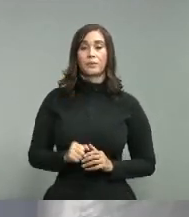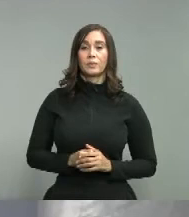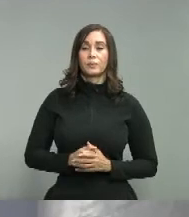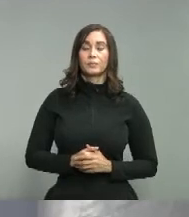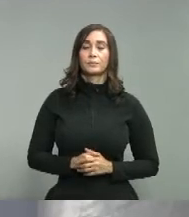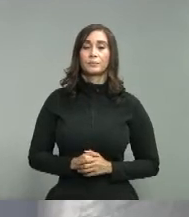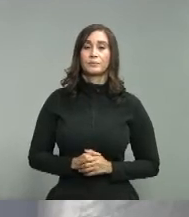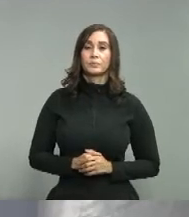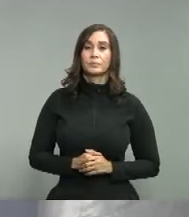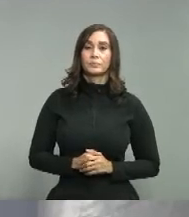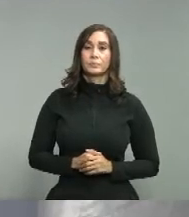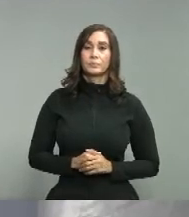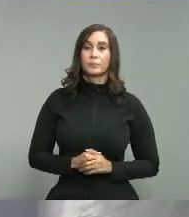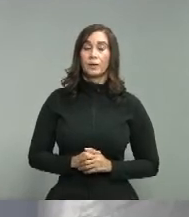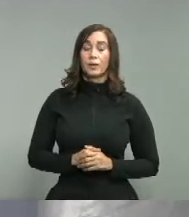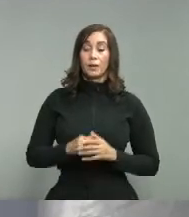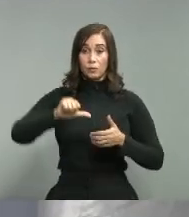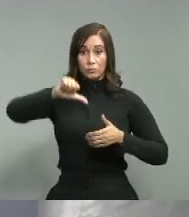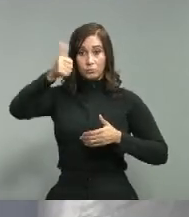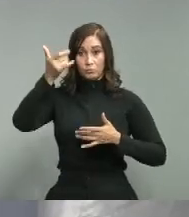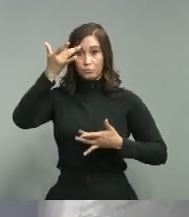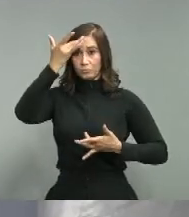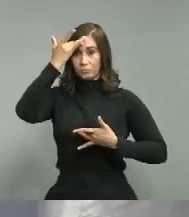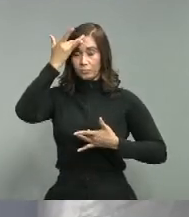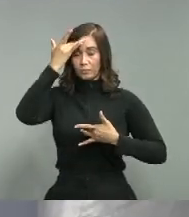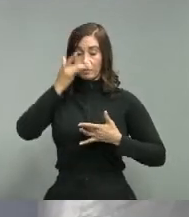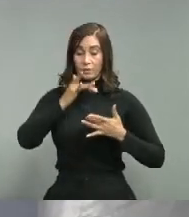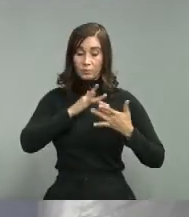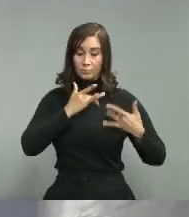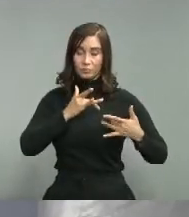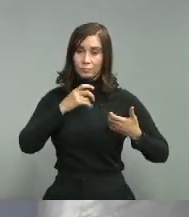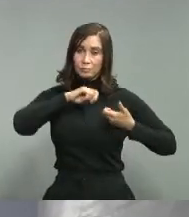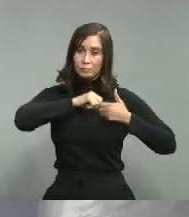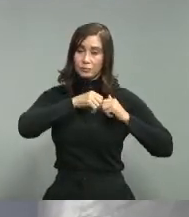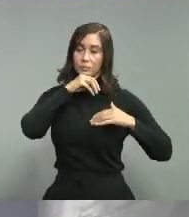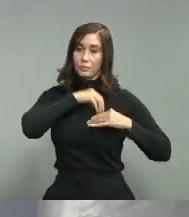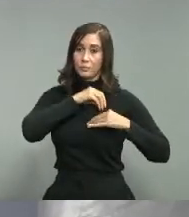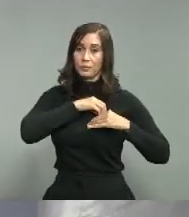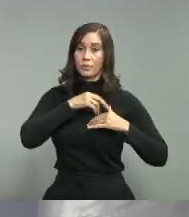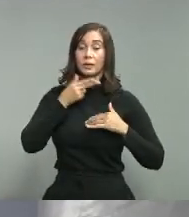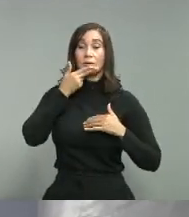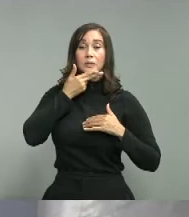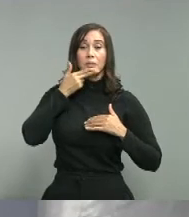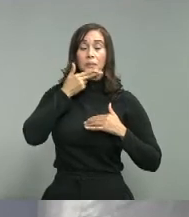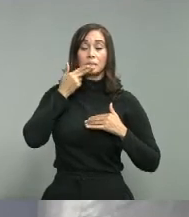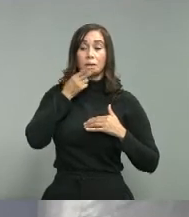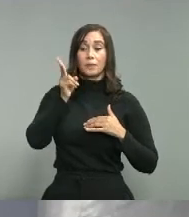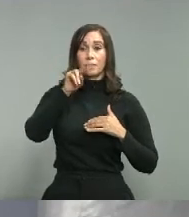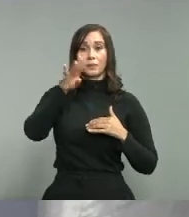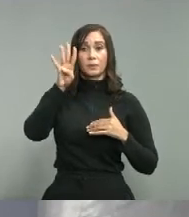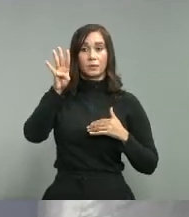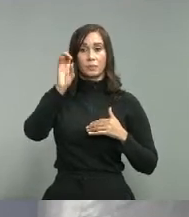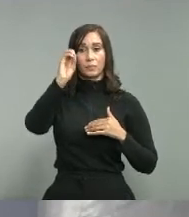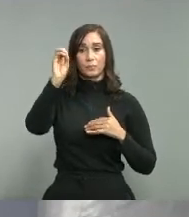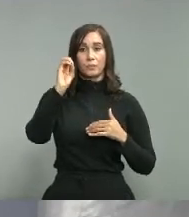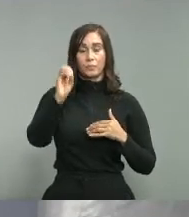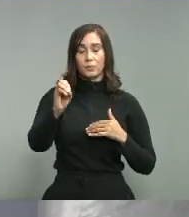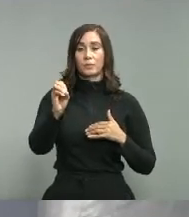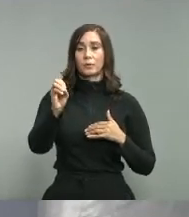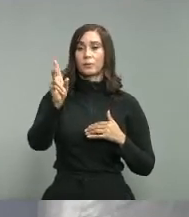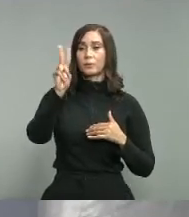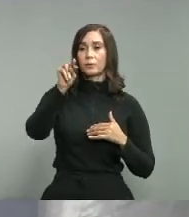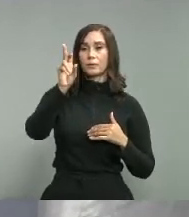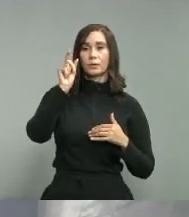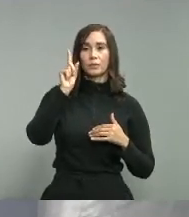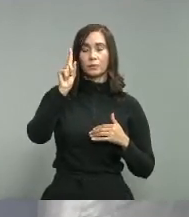la hipertensión y la diabetes con 24 punto 63 por ciento y 22 punto 39 por